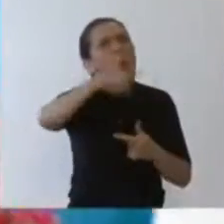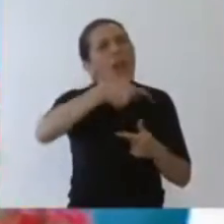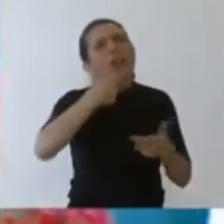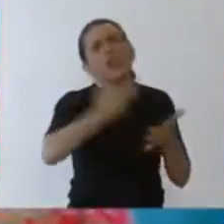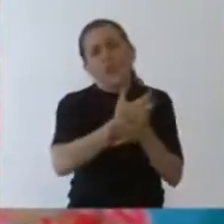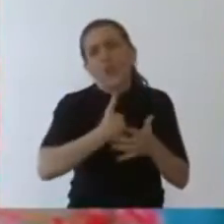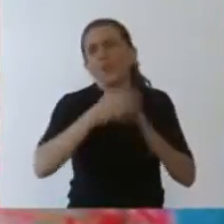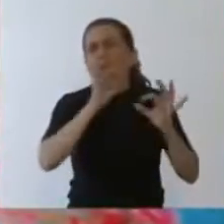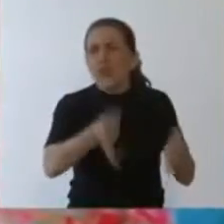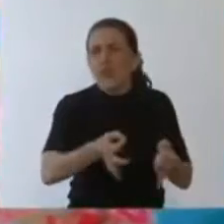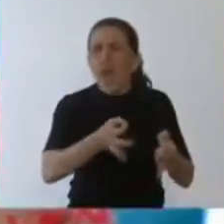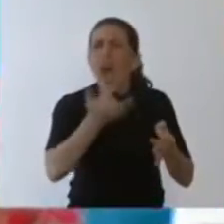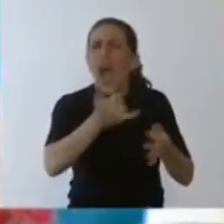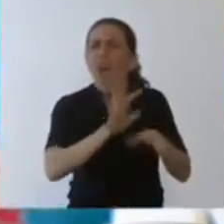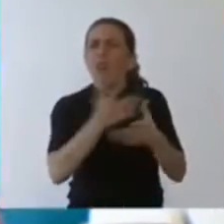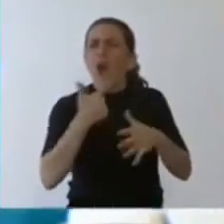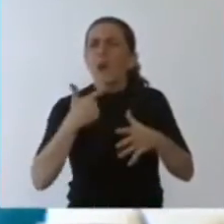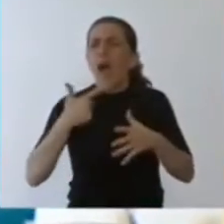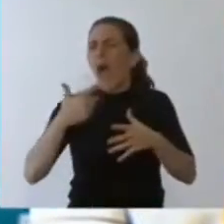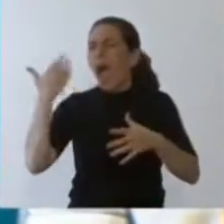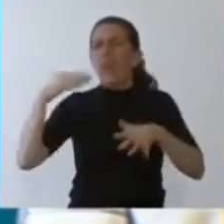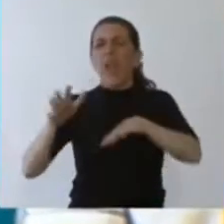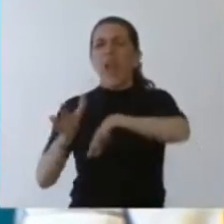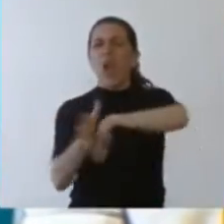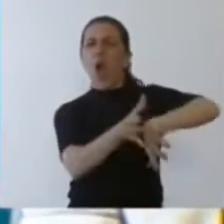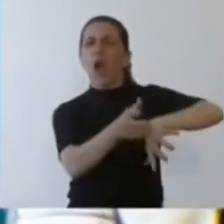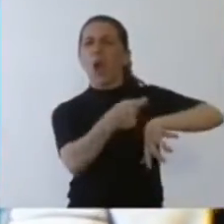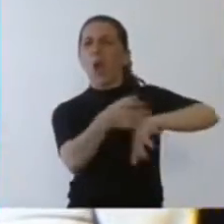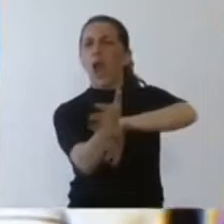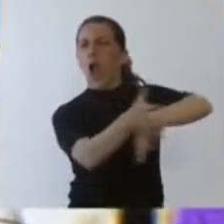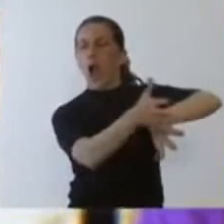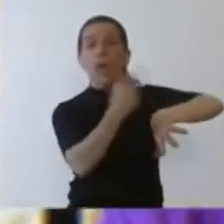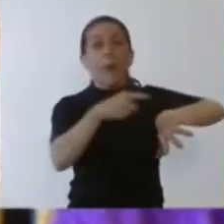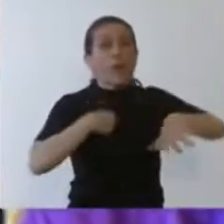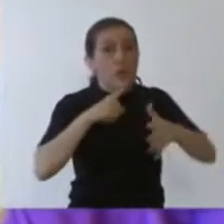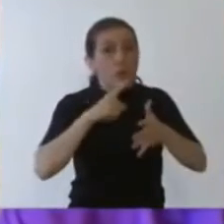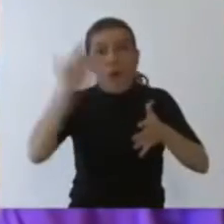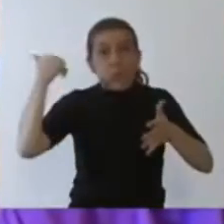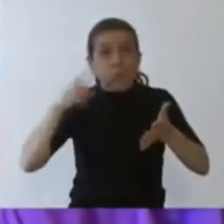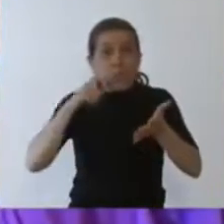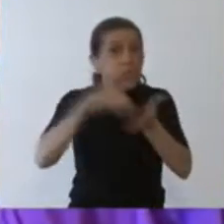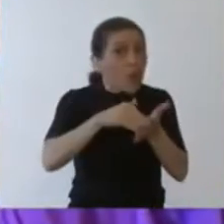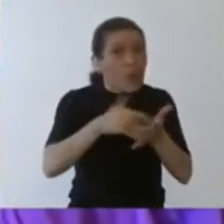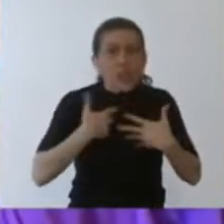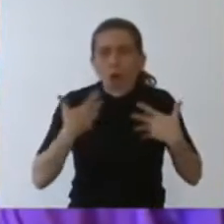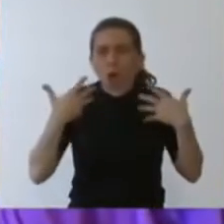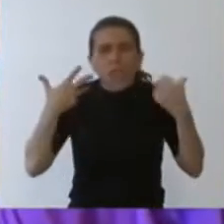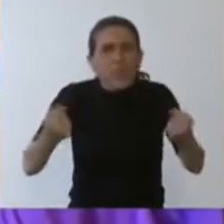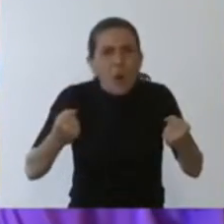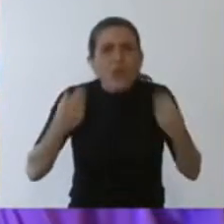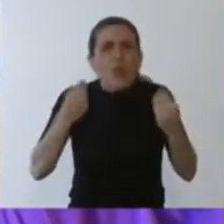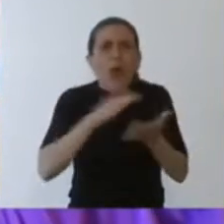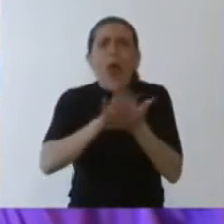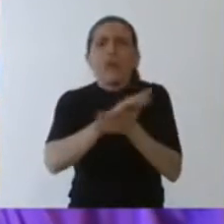mal, yo sé que han quedado muy postergados, pero yo les prometí que íbamos a hacer todo el esfuerzo por resolver el problema de los